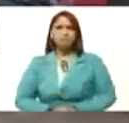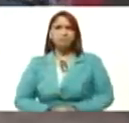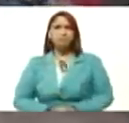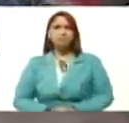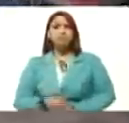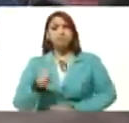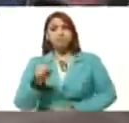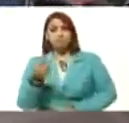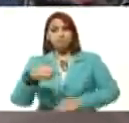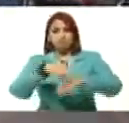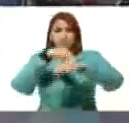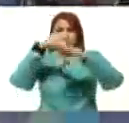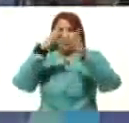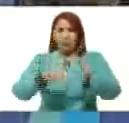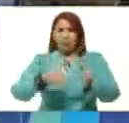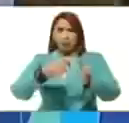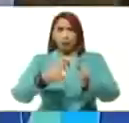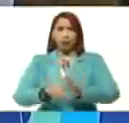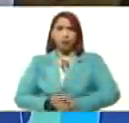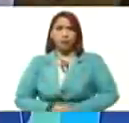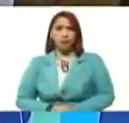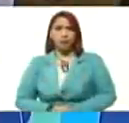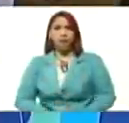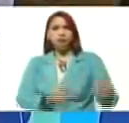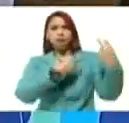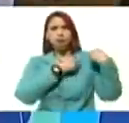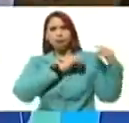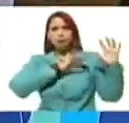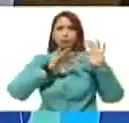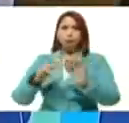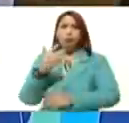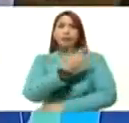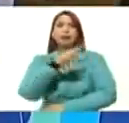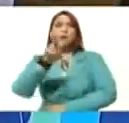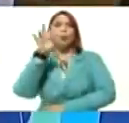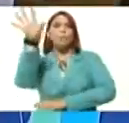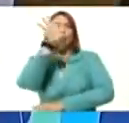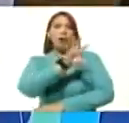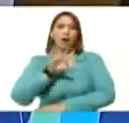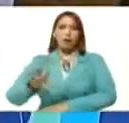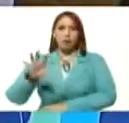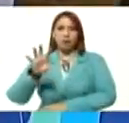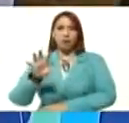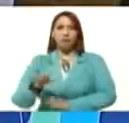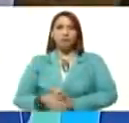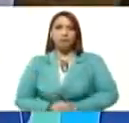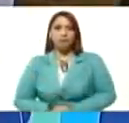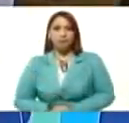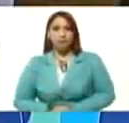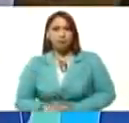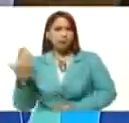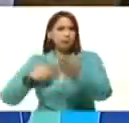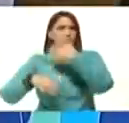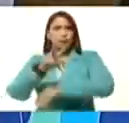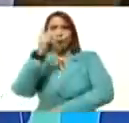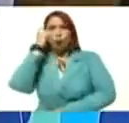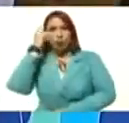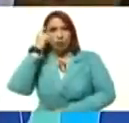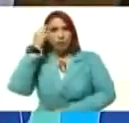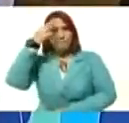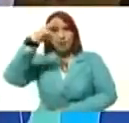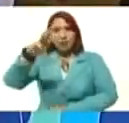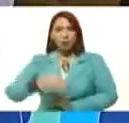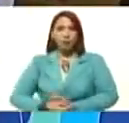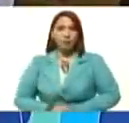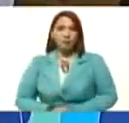primeros ministros y a los jefes de delegación de 32 países en la CELAP, hace dos días, en México.